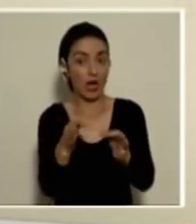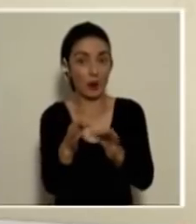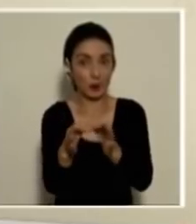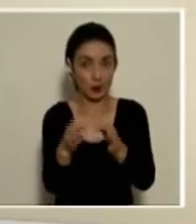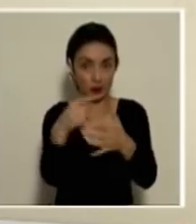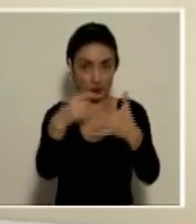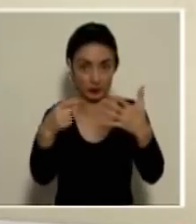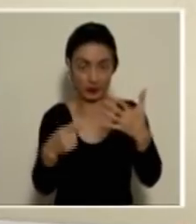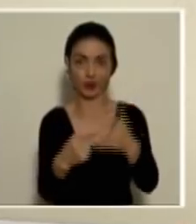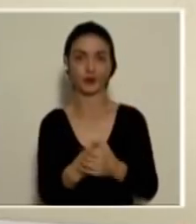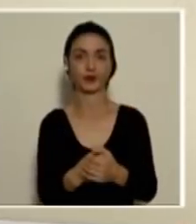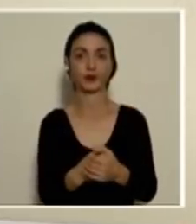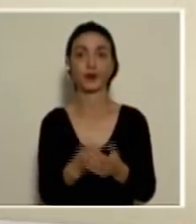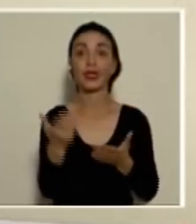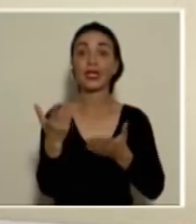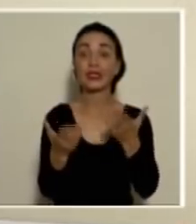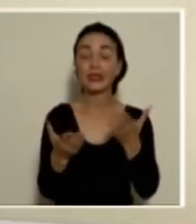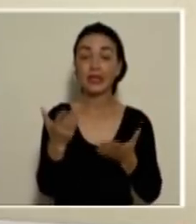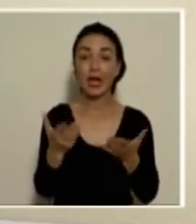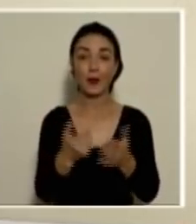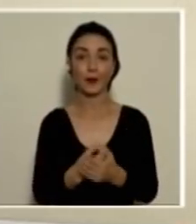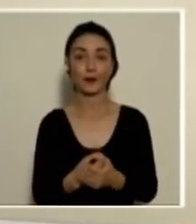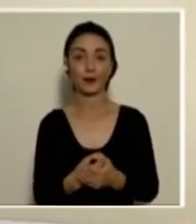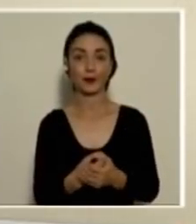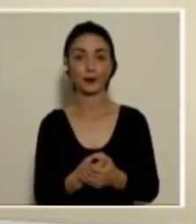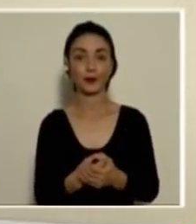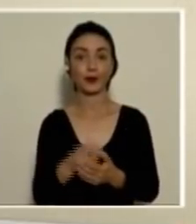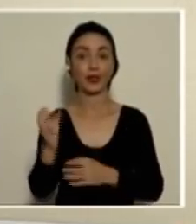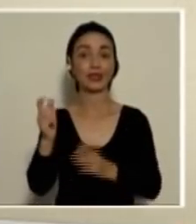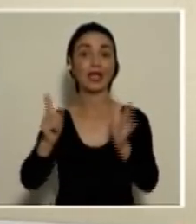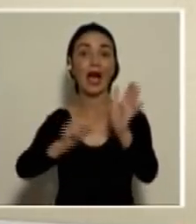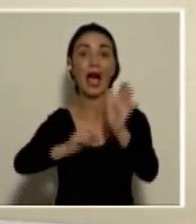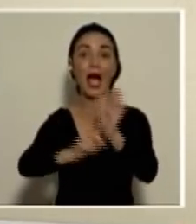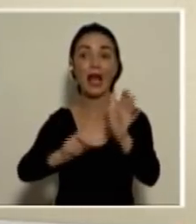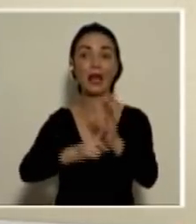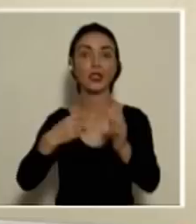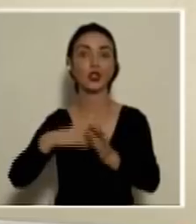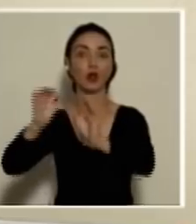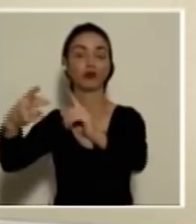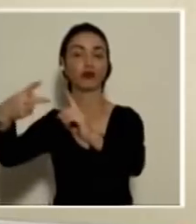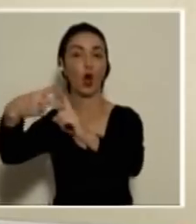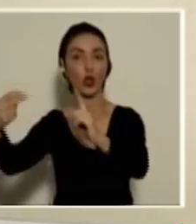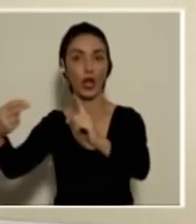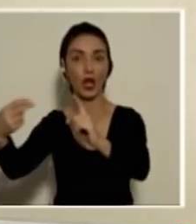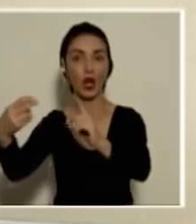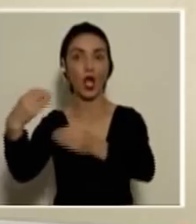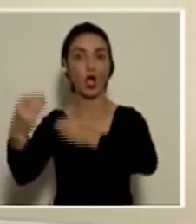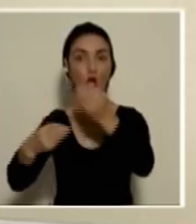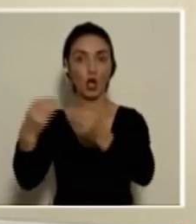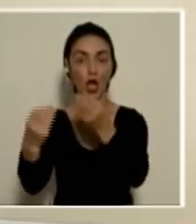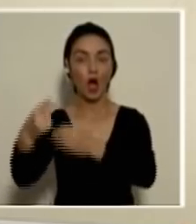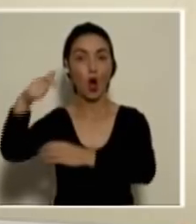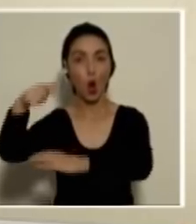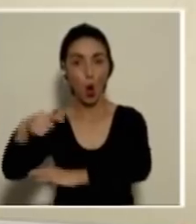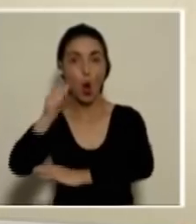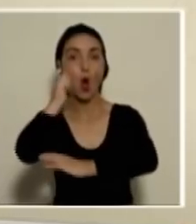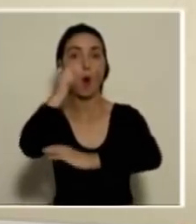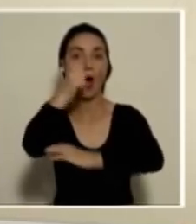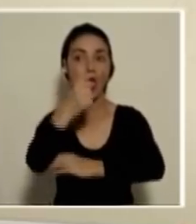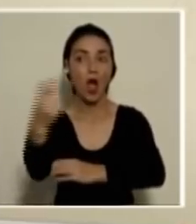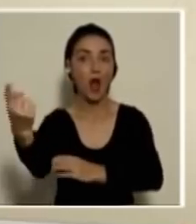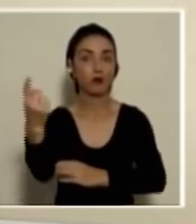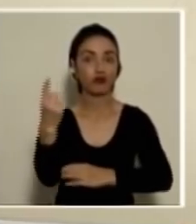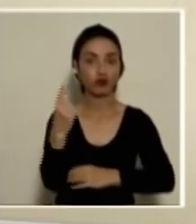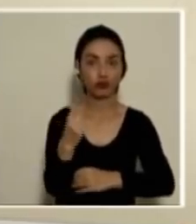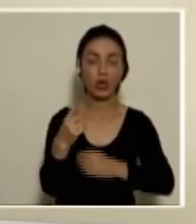cierto es que si por alguna circunstancia esta alerta me tomó en un hotel, pues yo me regresaría hoy o mañana de acuerdo a